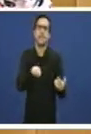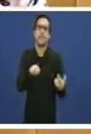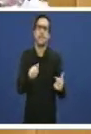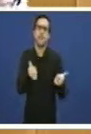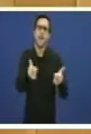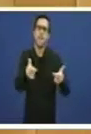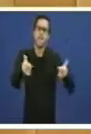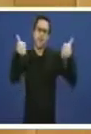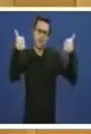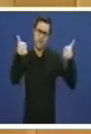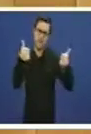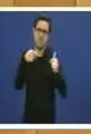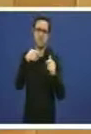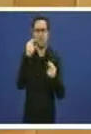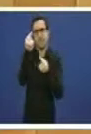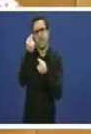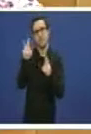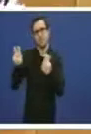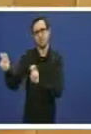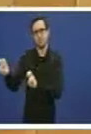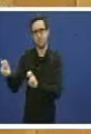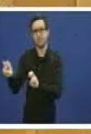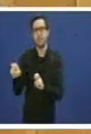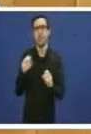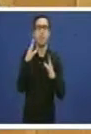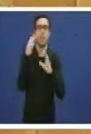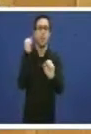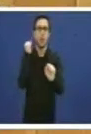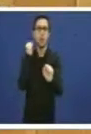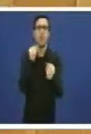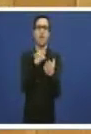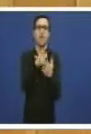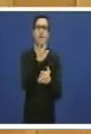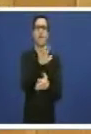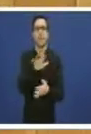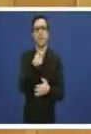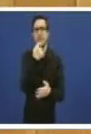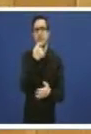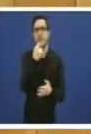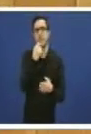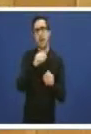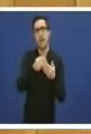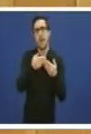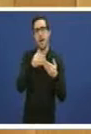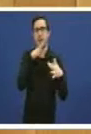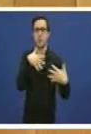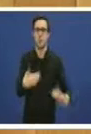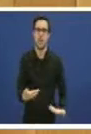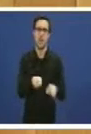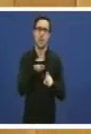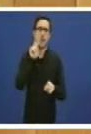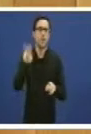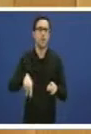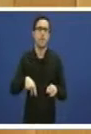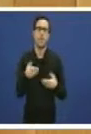protocolo que remitiron os centros sanitarios para implementar a orde de 5 de setembro, que actualiza o procedimento para o reconhecimento do direito a